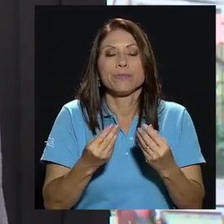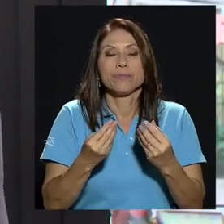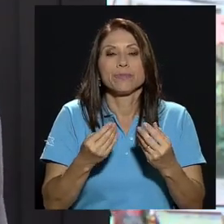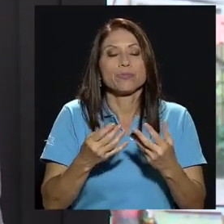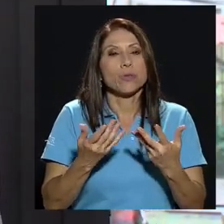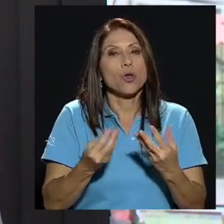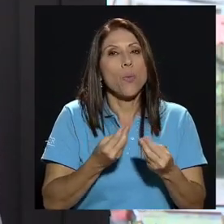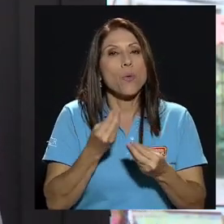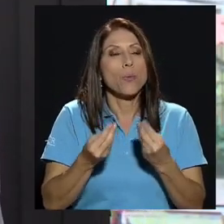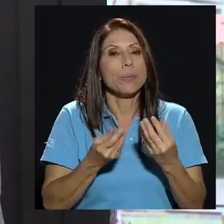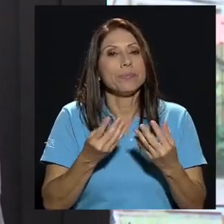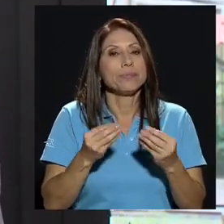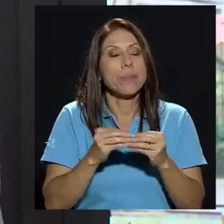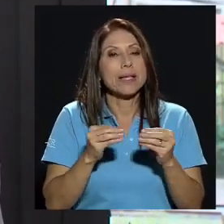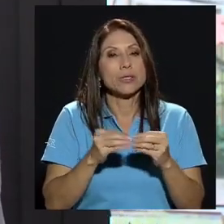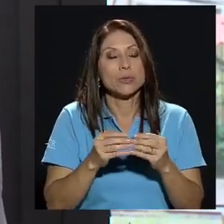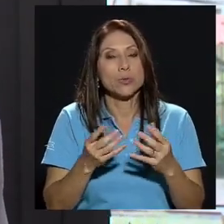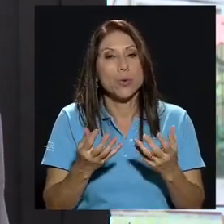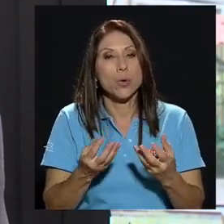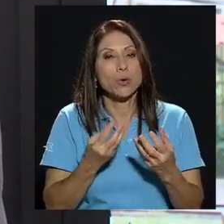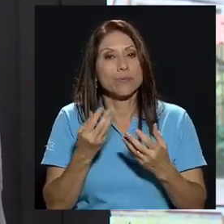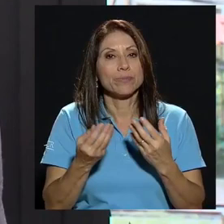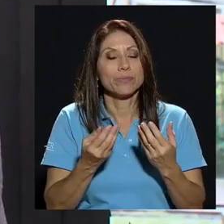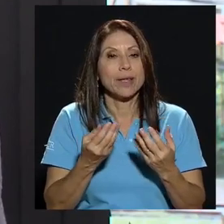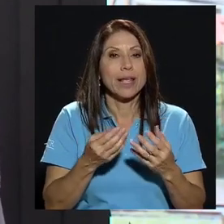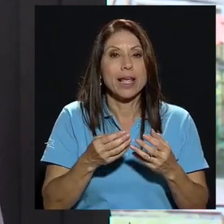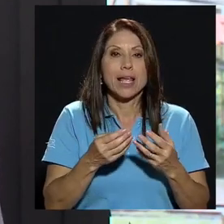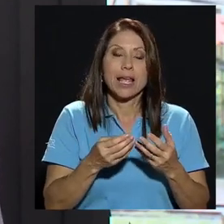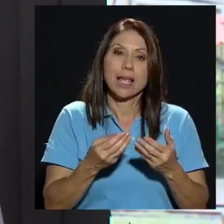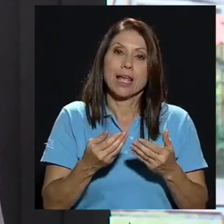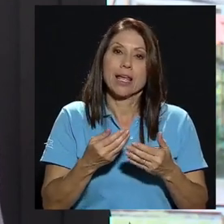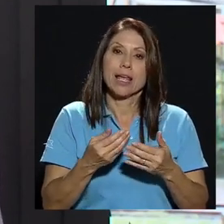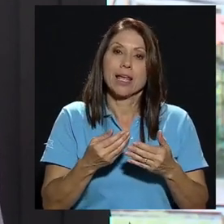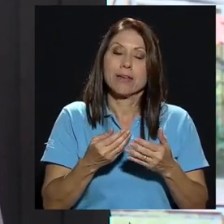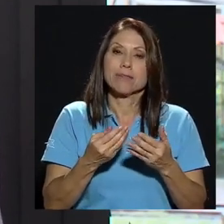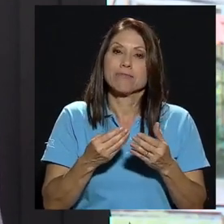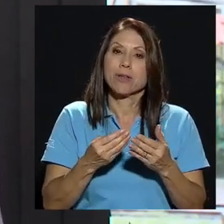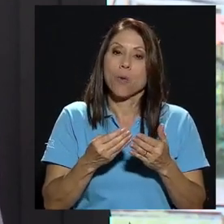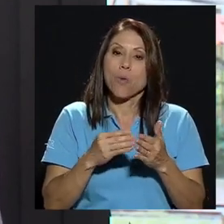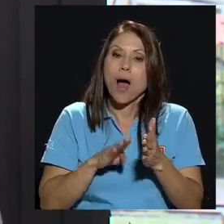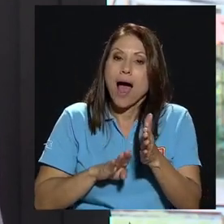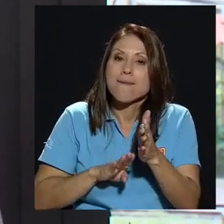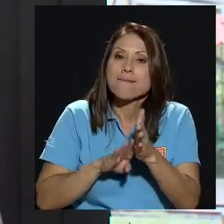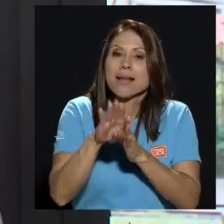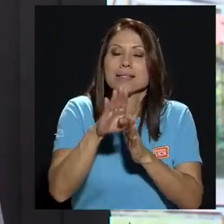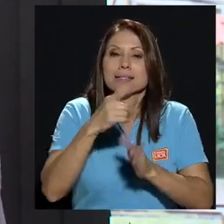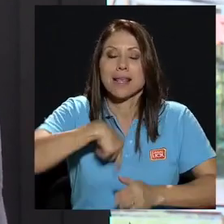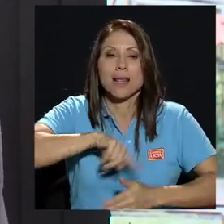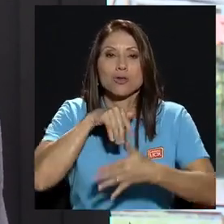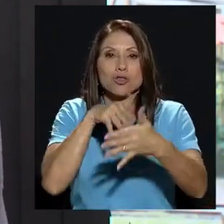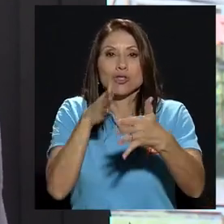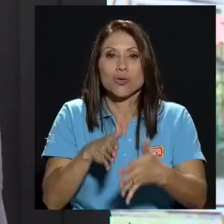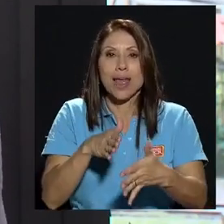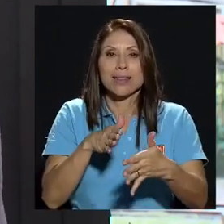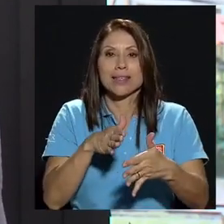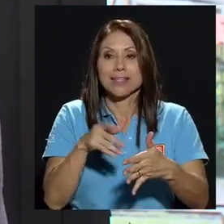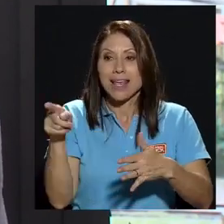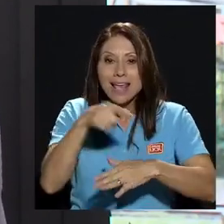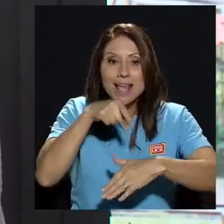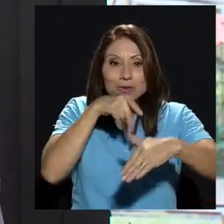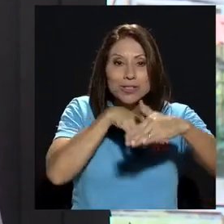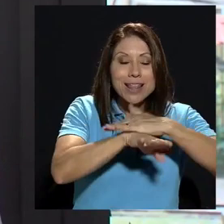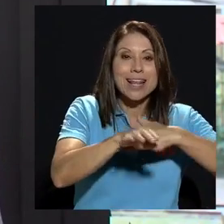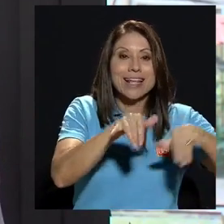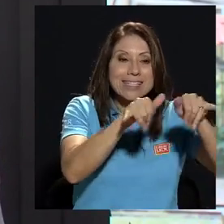retención o mayor avance de nuestros estudiantes muchas veces en los